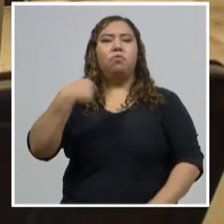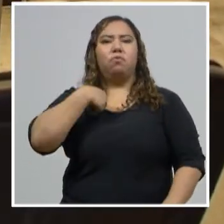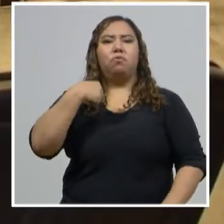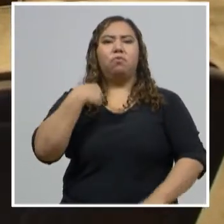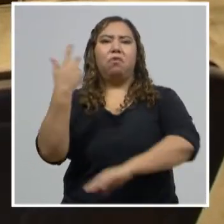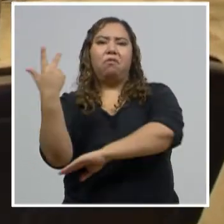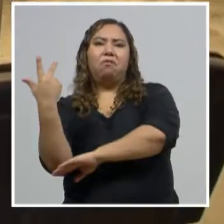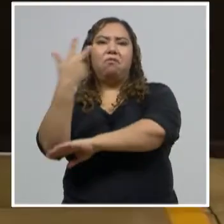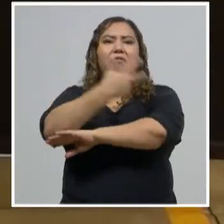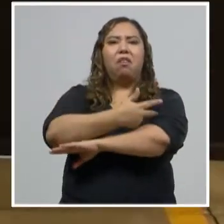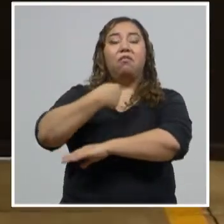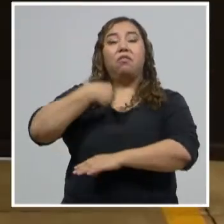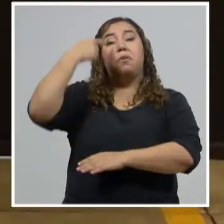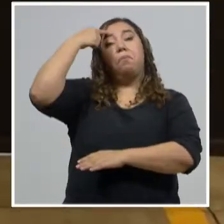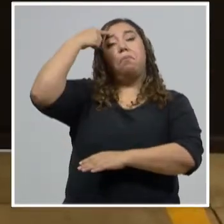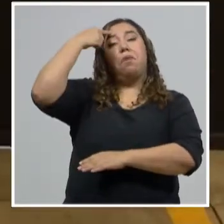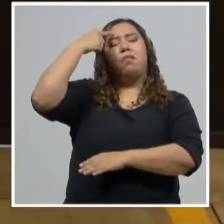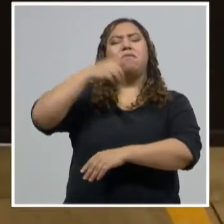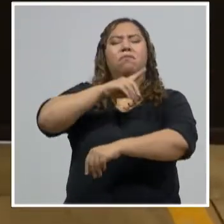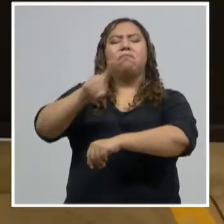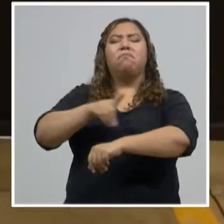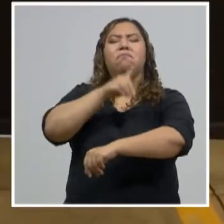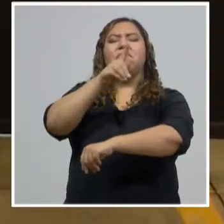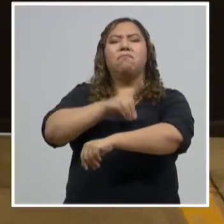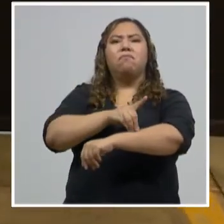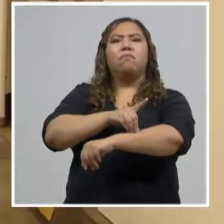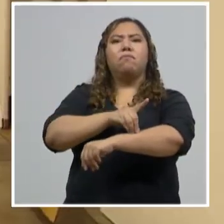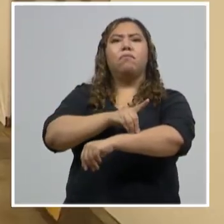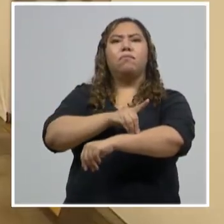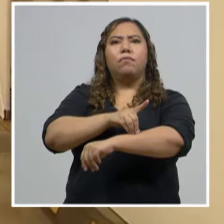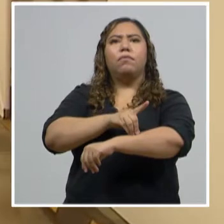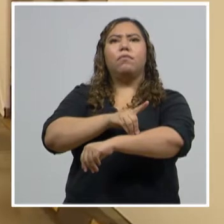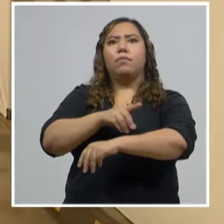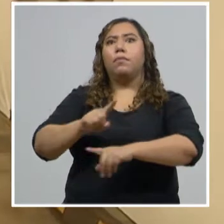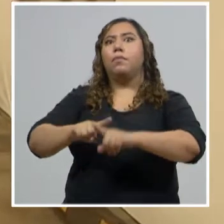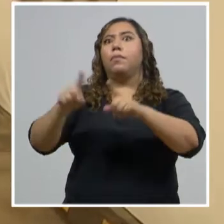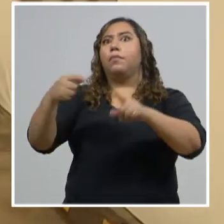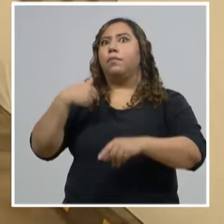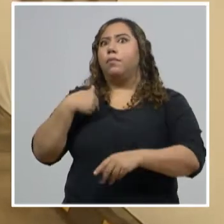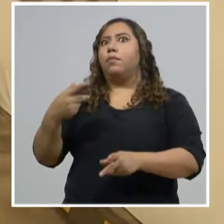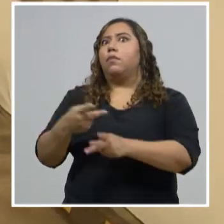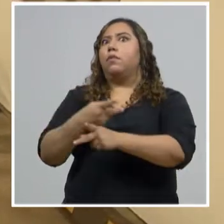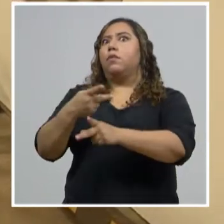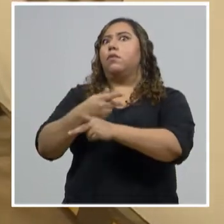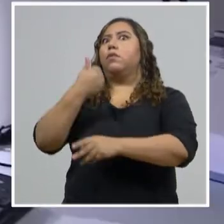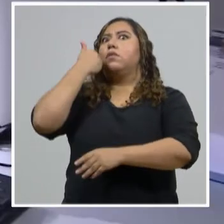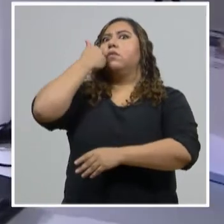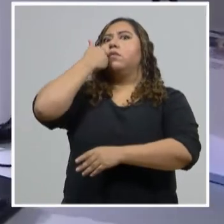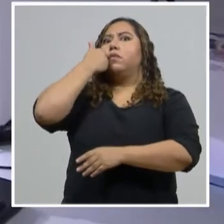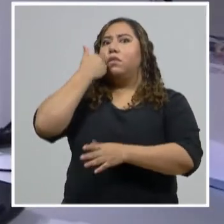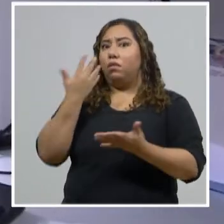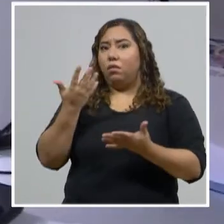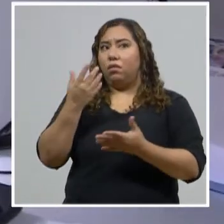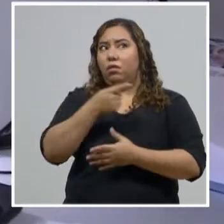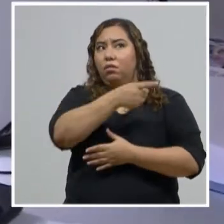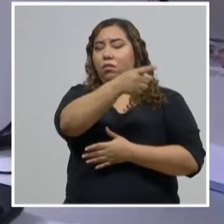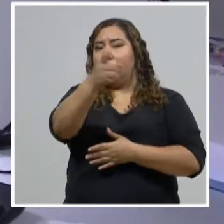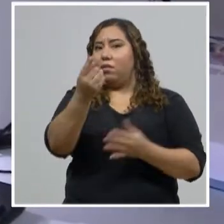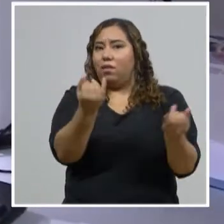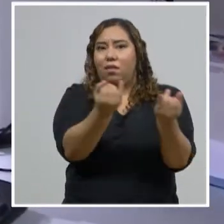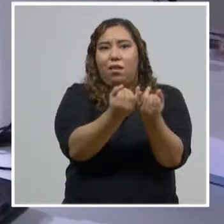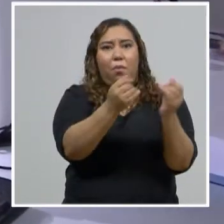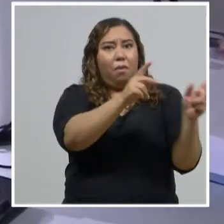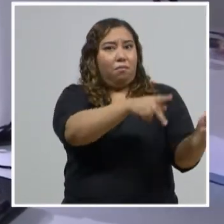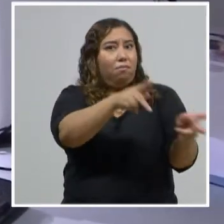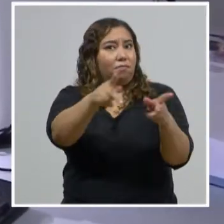que era dengue, y eso tuvo un alto precio en mi caso, y a muchos hondureños les pasa. A eso acudan cuanto antes